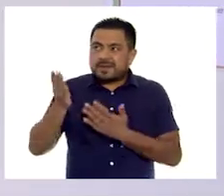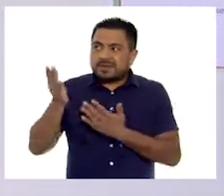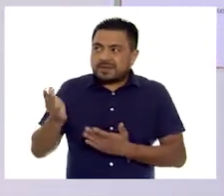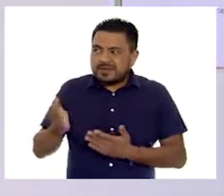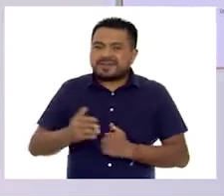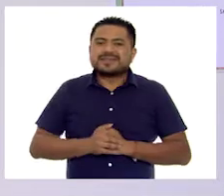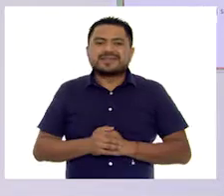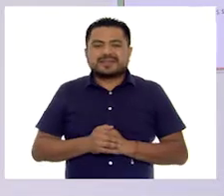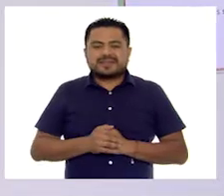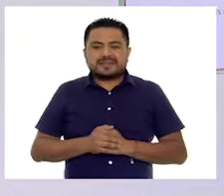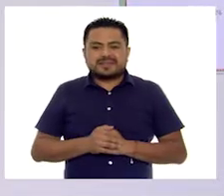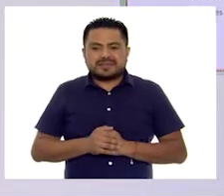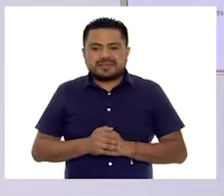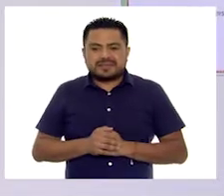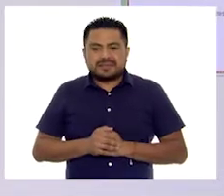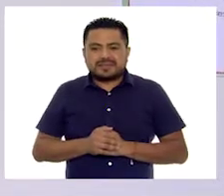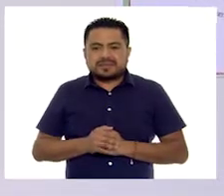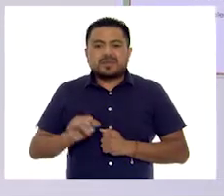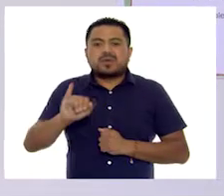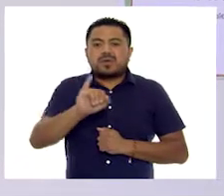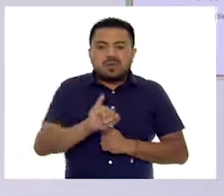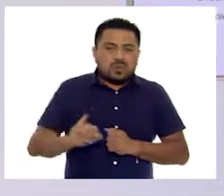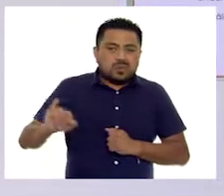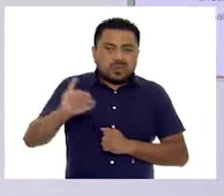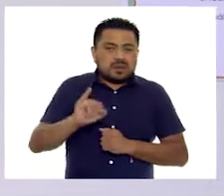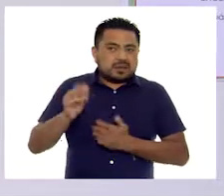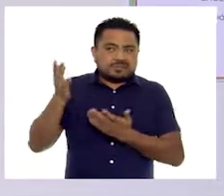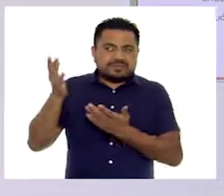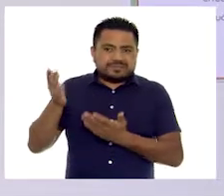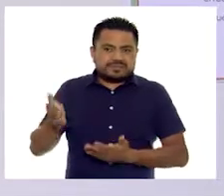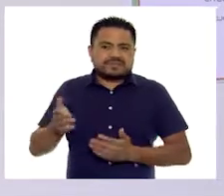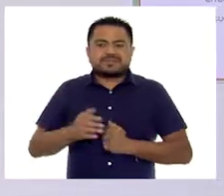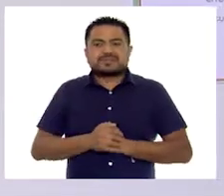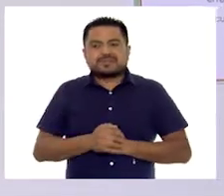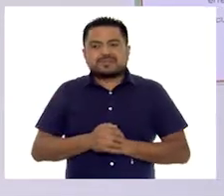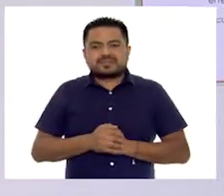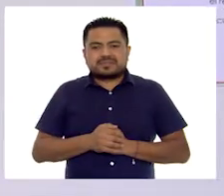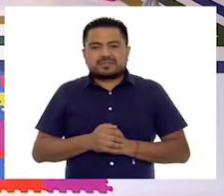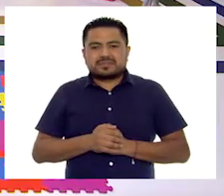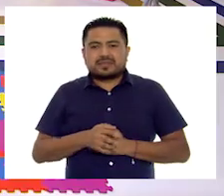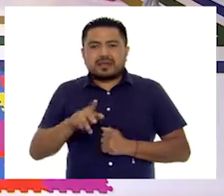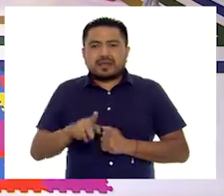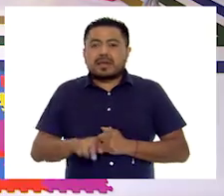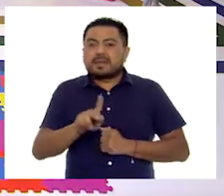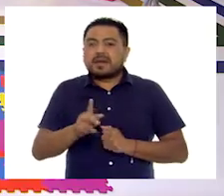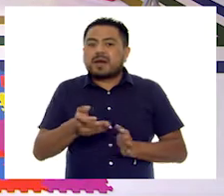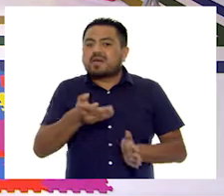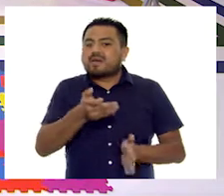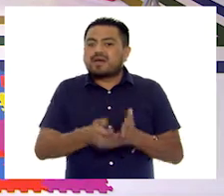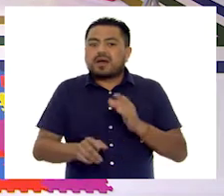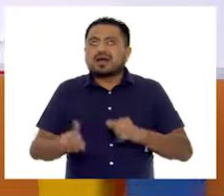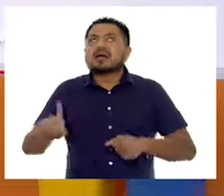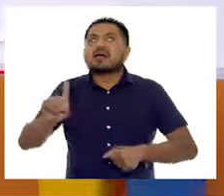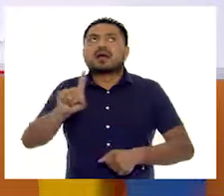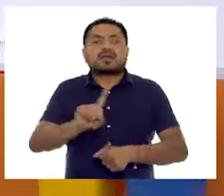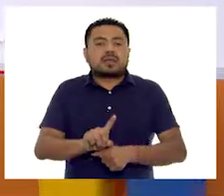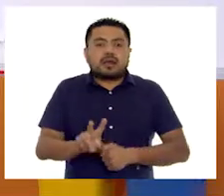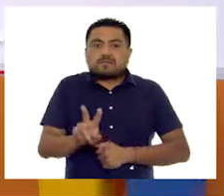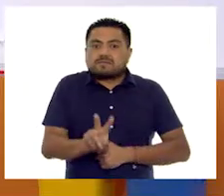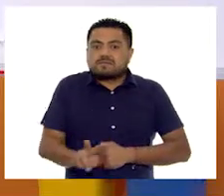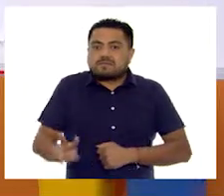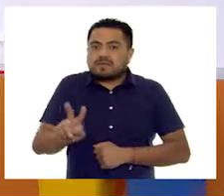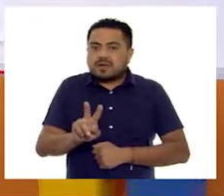Miércoles. Y jueves. Pero nos falta el día viernes,